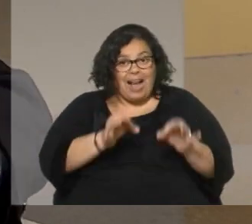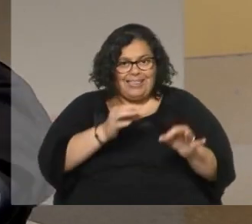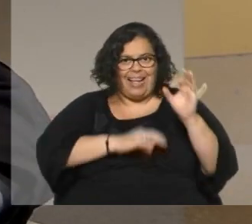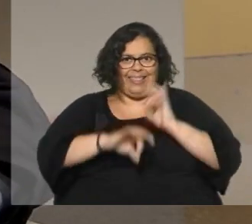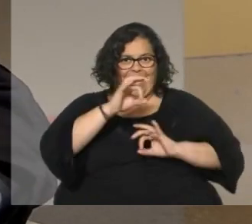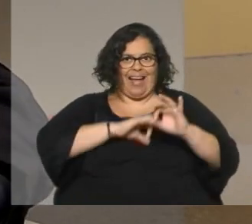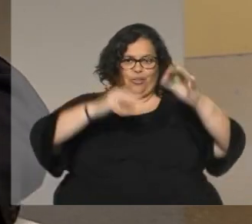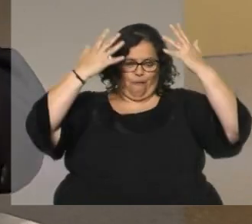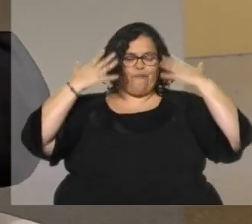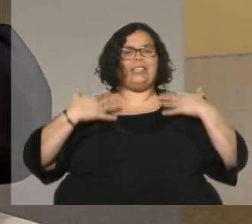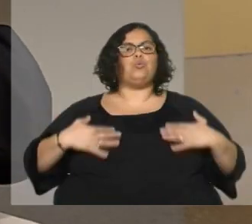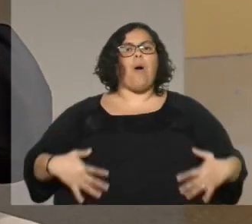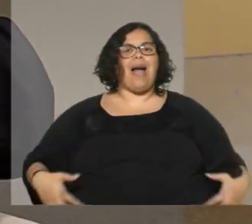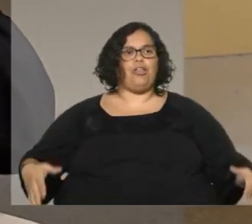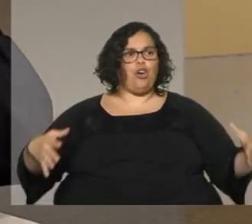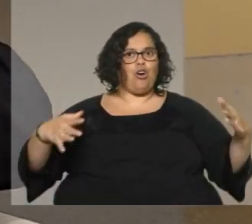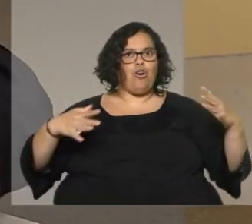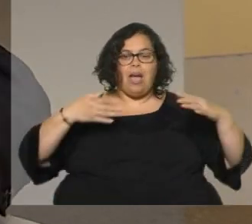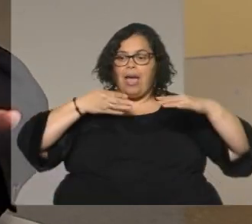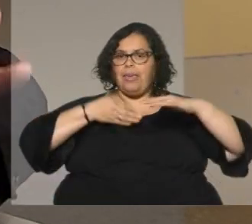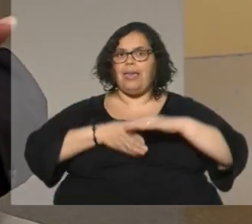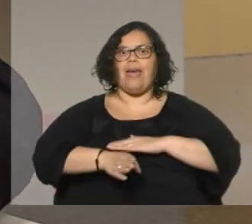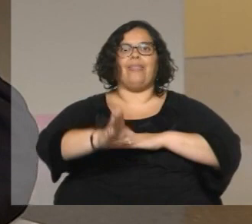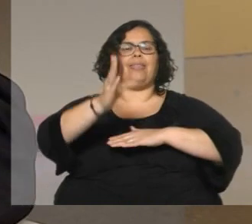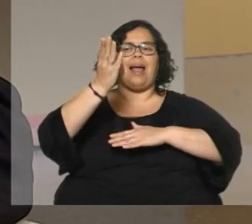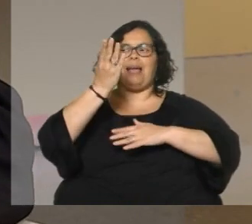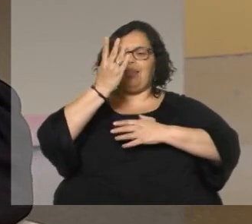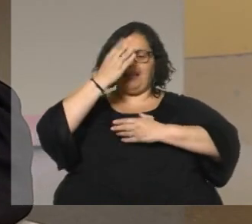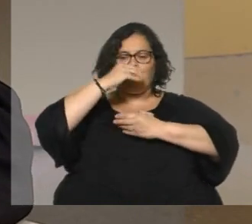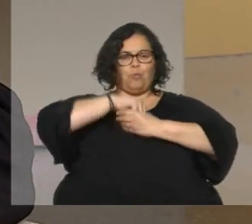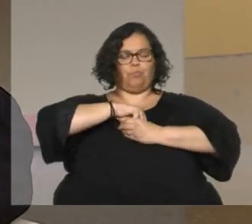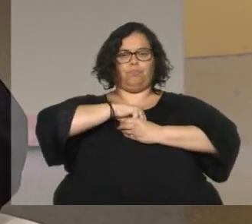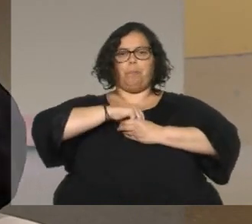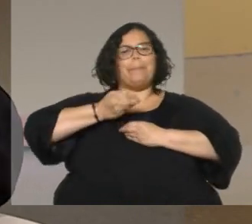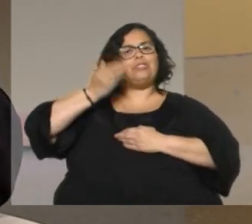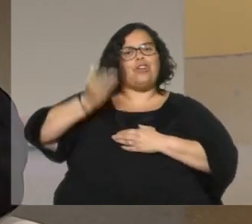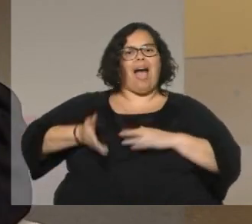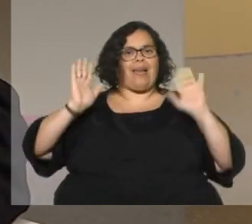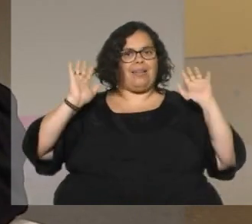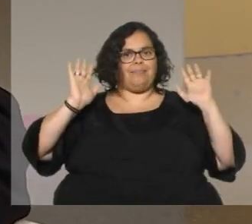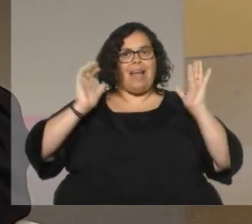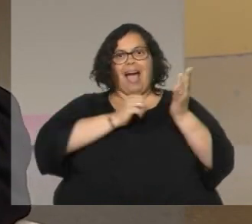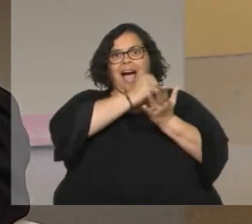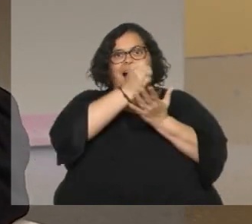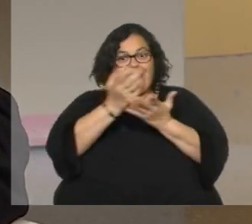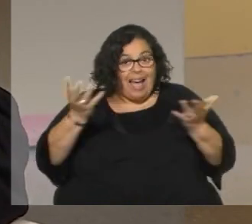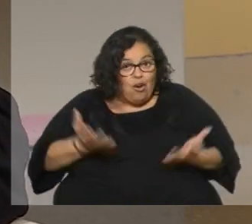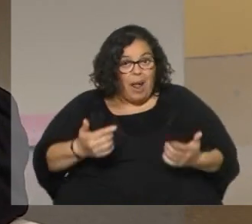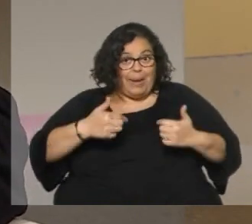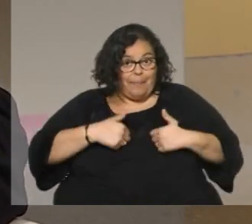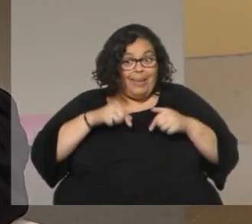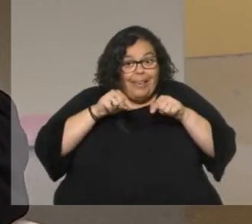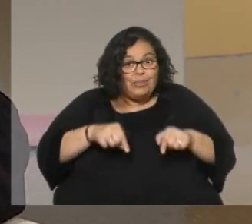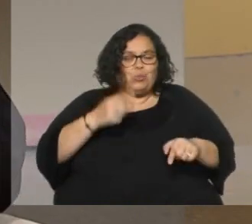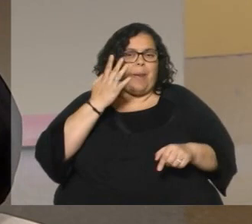determinado vestuario e ingresas en la piel de ese personaje para interpretarlo para mí hasta el día de hoy sigue siendo una experiencia